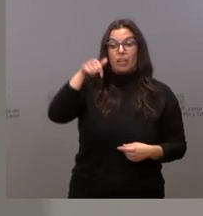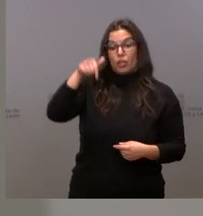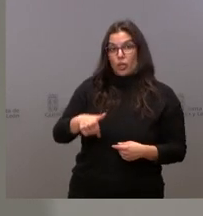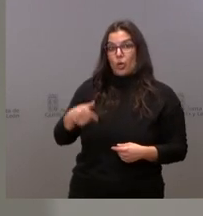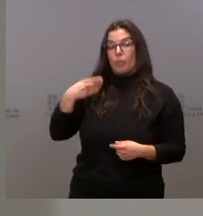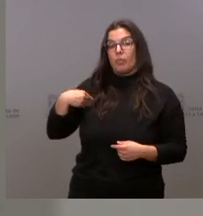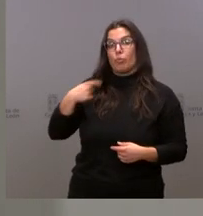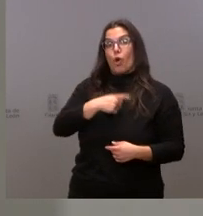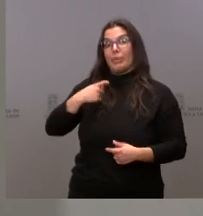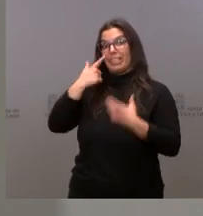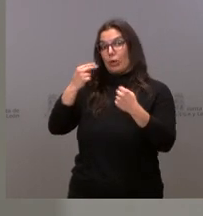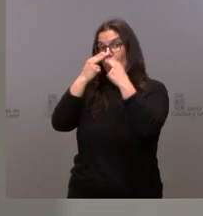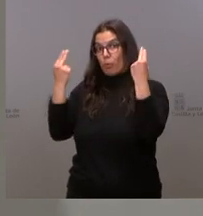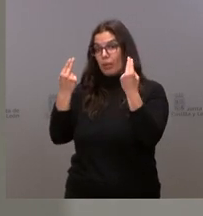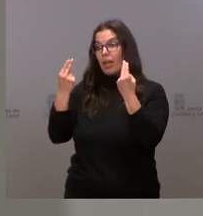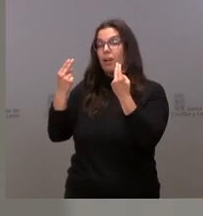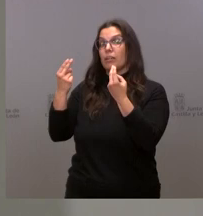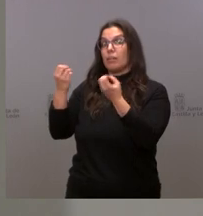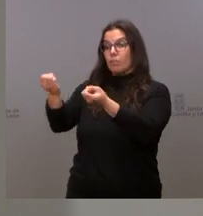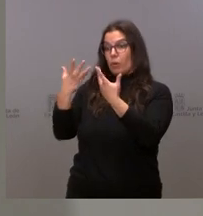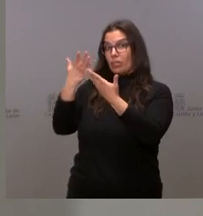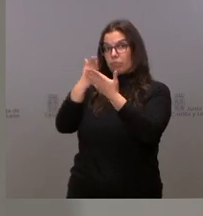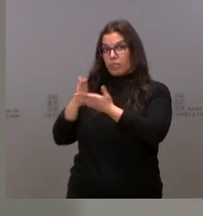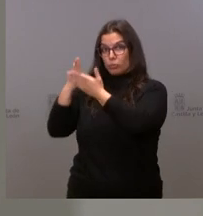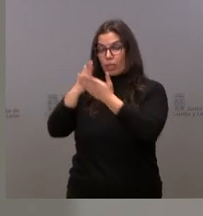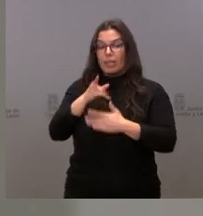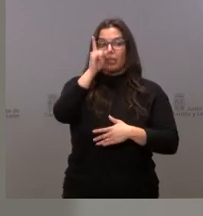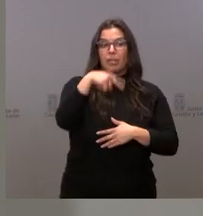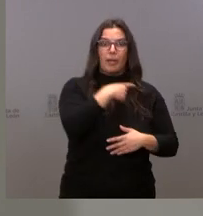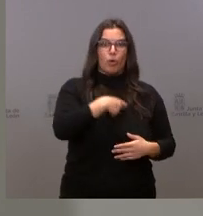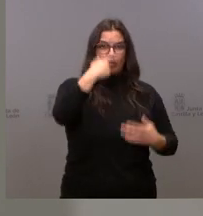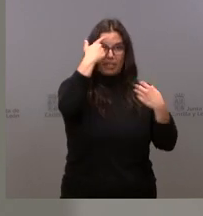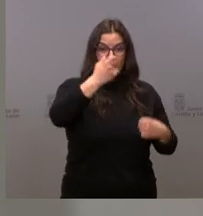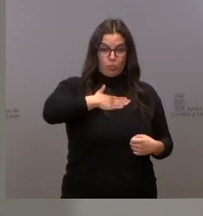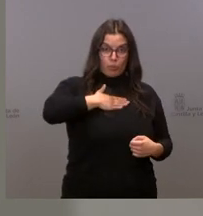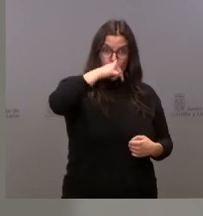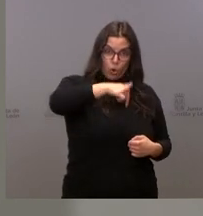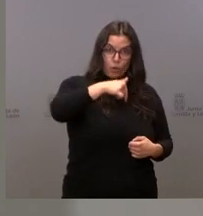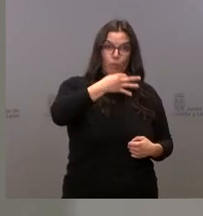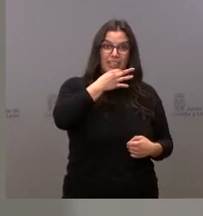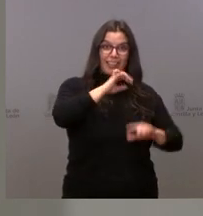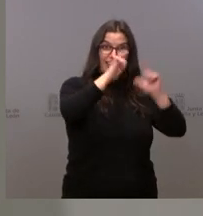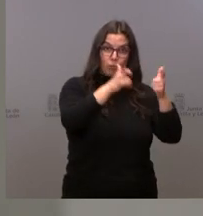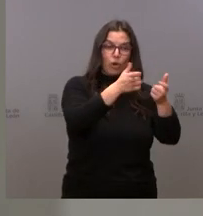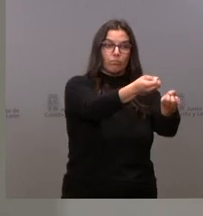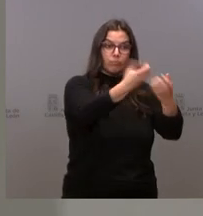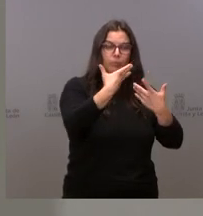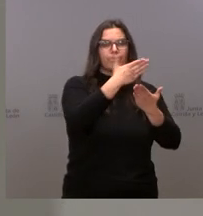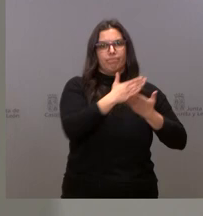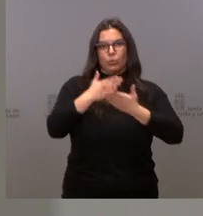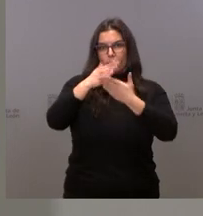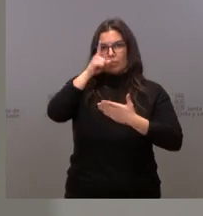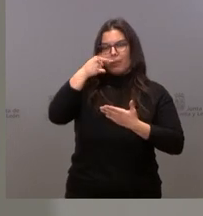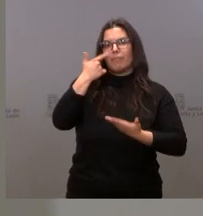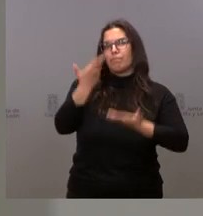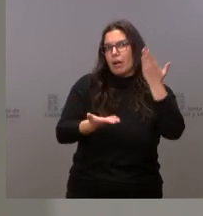de Salud Pública y lo que salga de nuestro Comité de Expertos, que hoy mismo va a reunirse esta tarde para valorar la